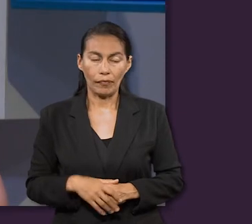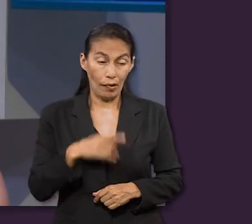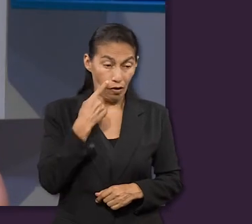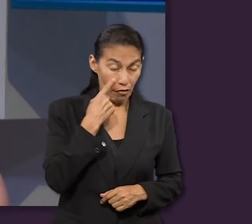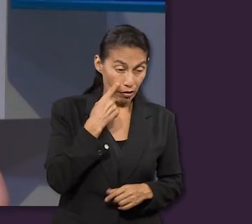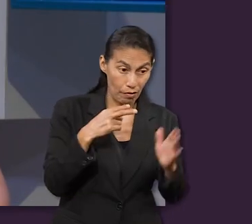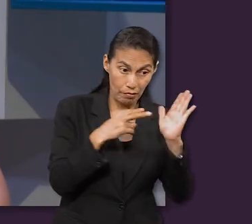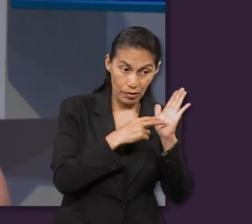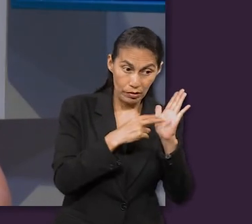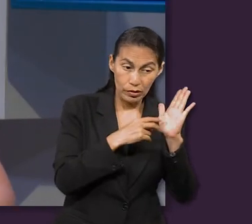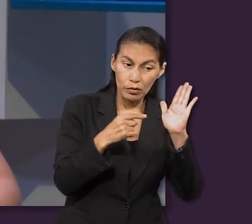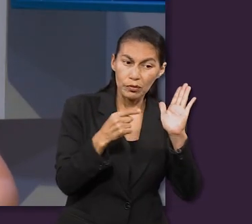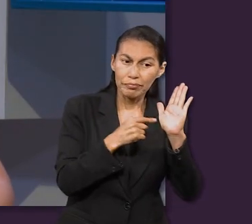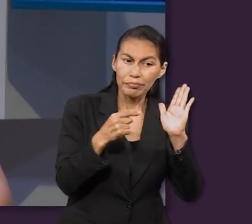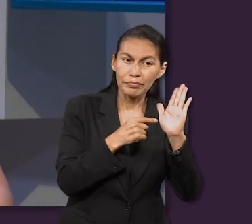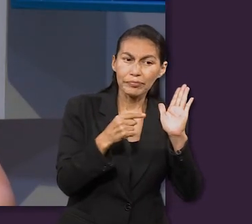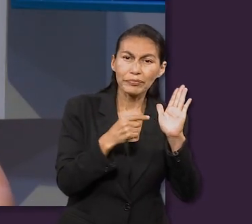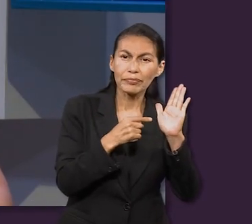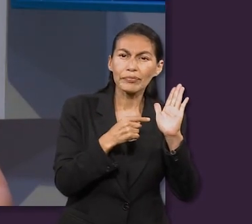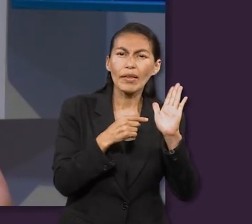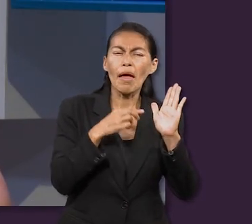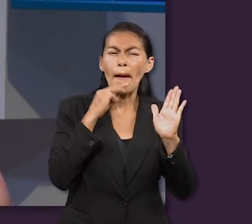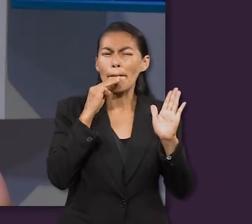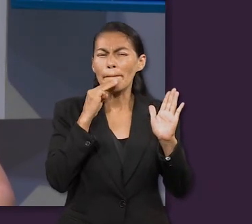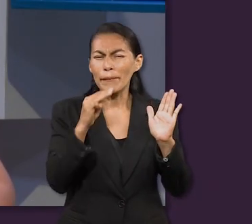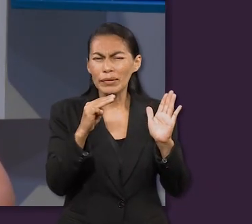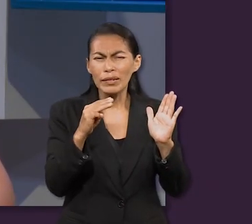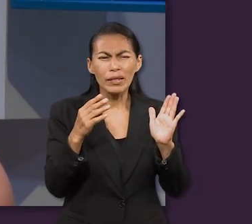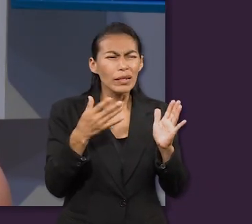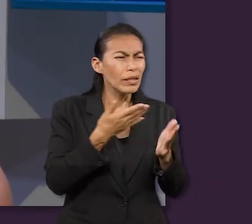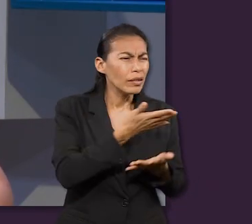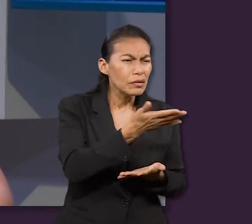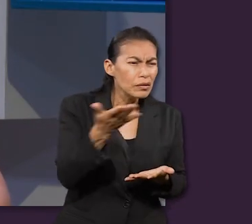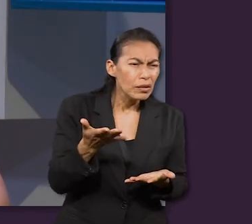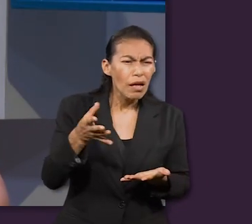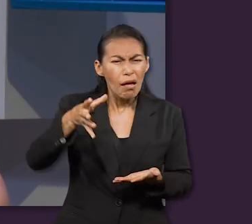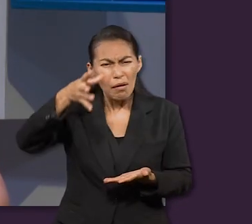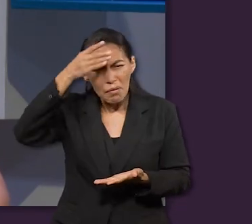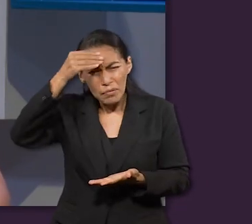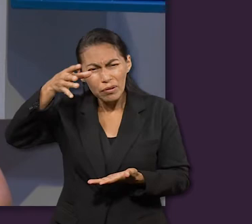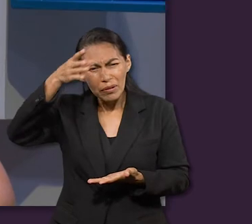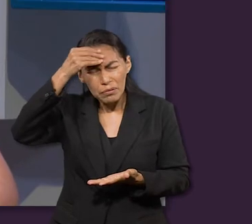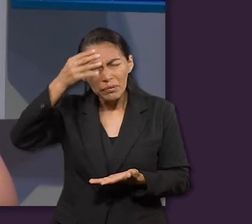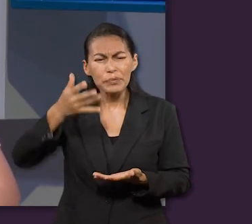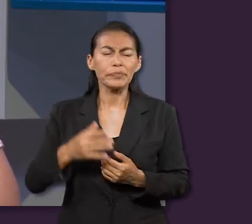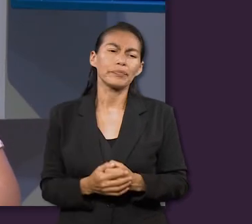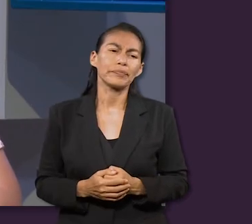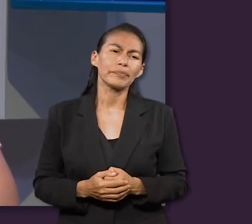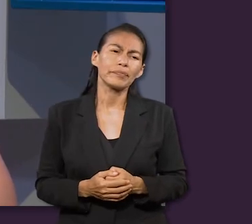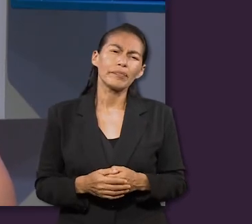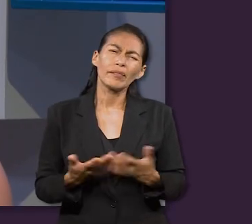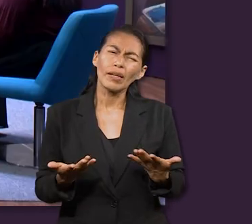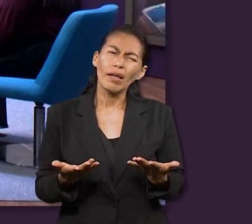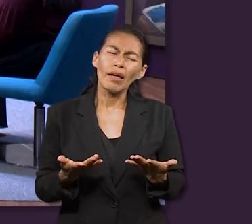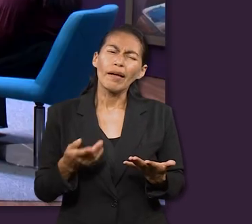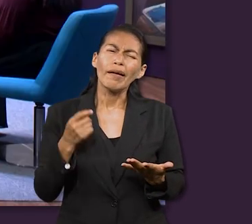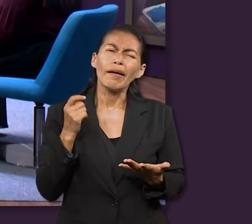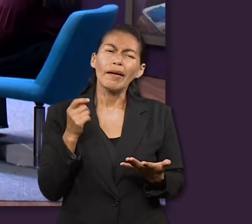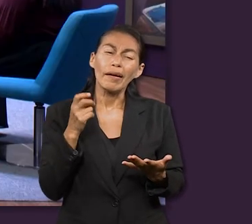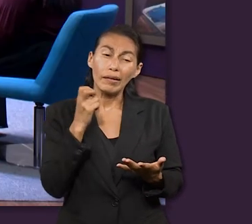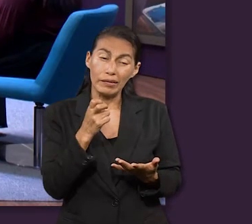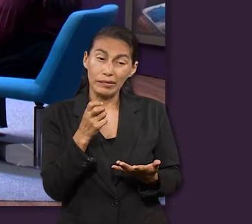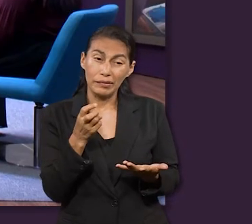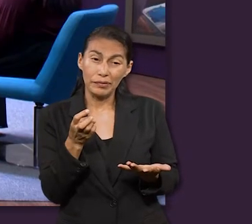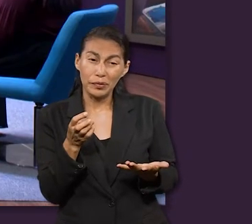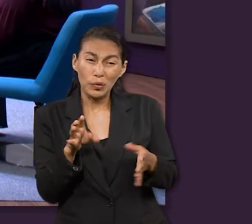el contexto en el que están, son mensajes que a lo mejor nosotros podemos adoptar para nuestra vida cristiana. Pero, ¿cómo podemos nosotros este